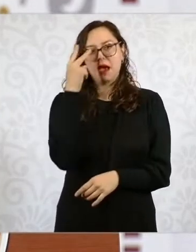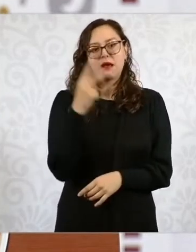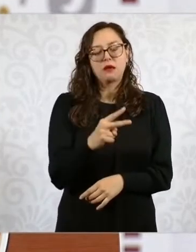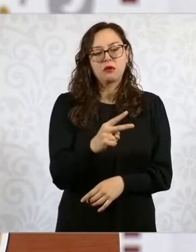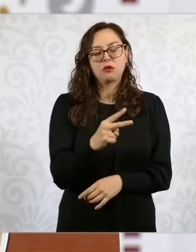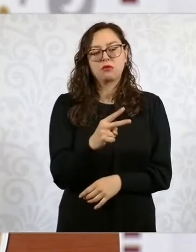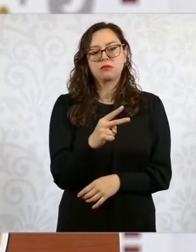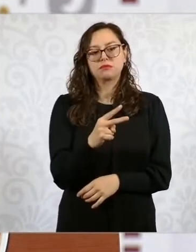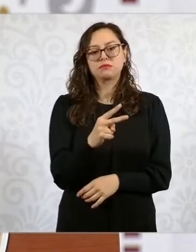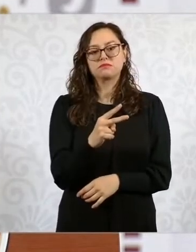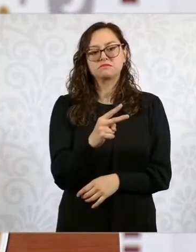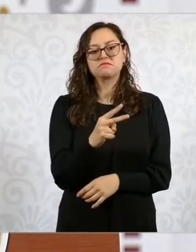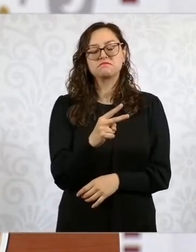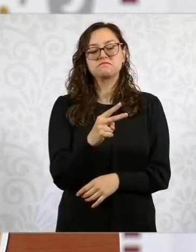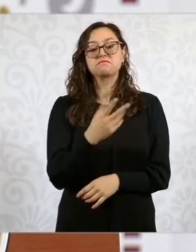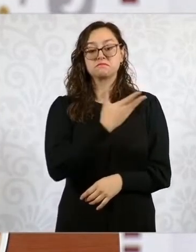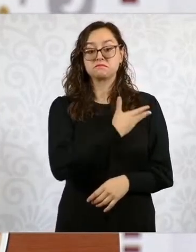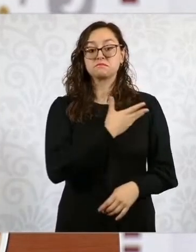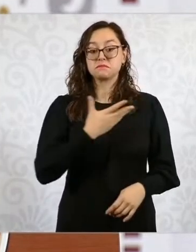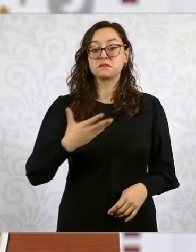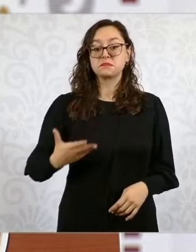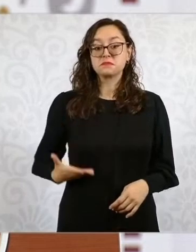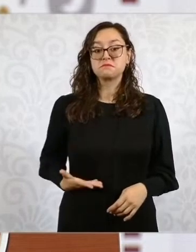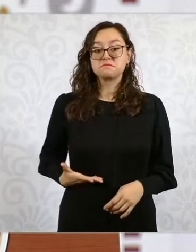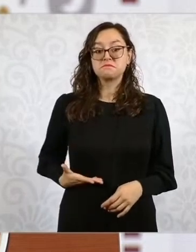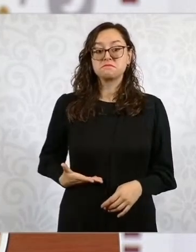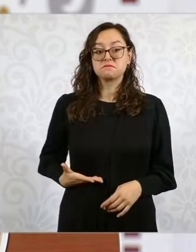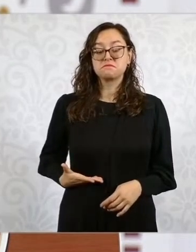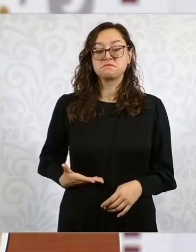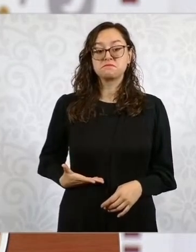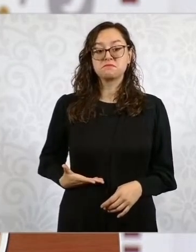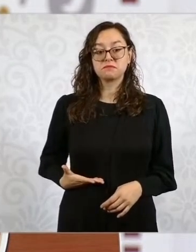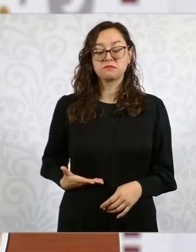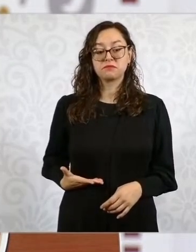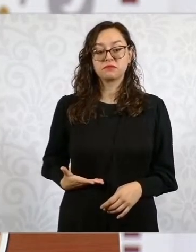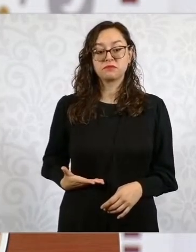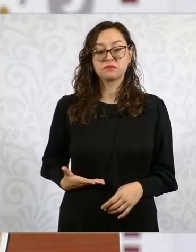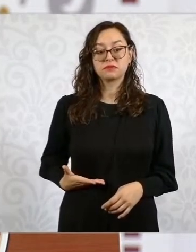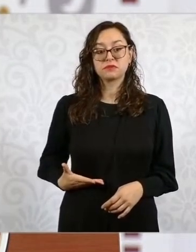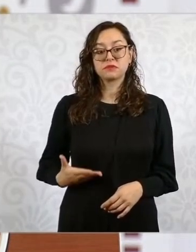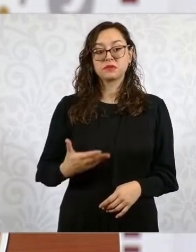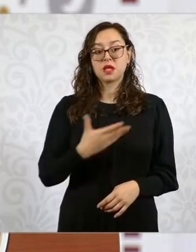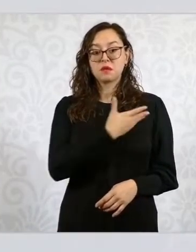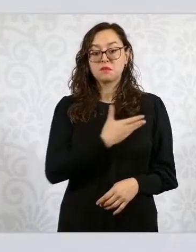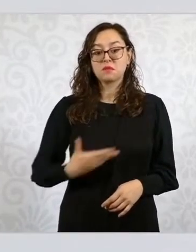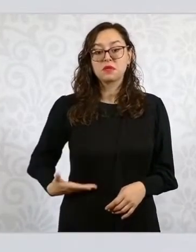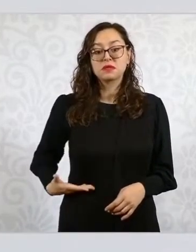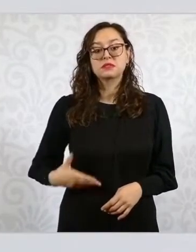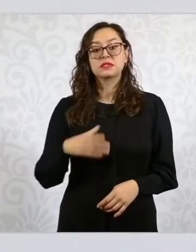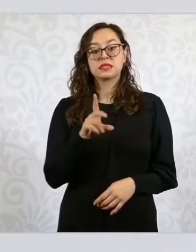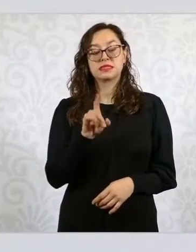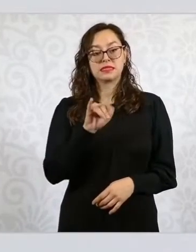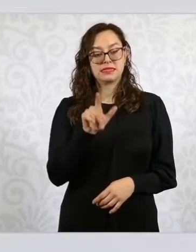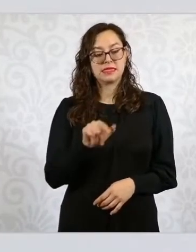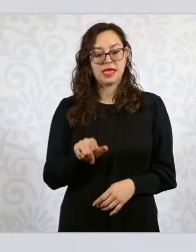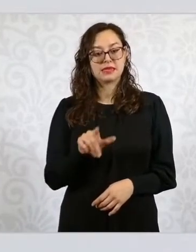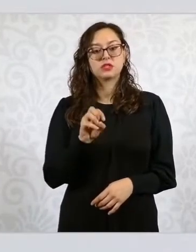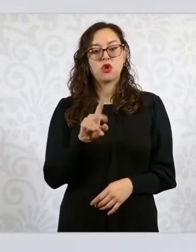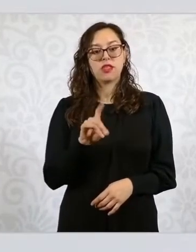Fue ordenado por el entonces presidente de la República, Díaz Ordaz,